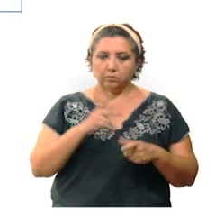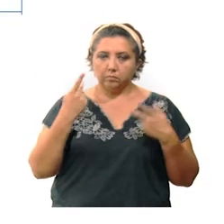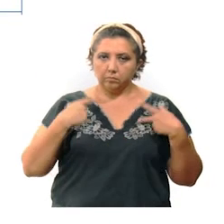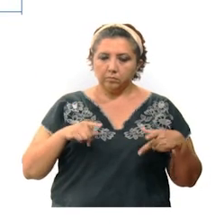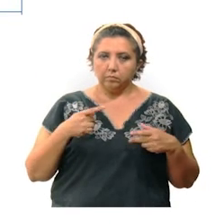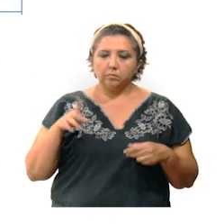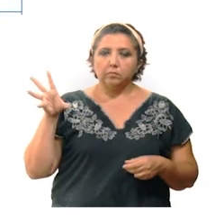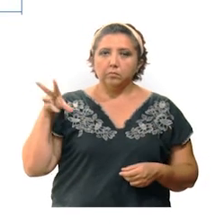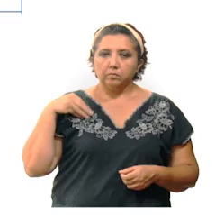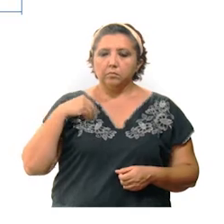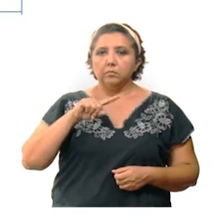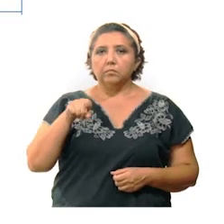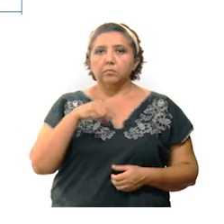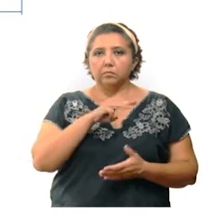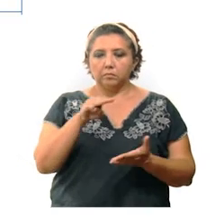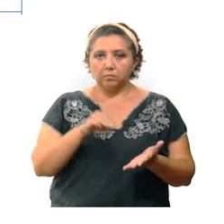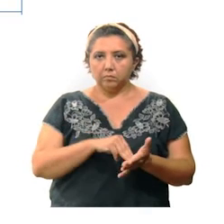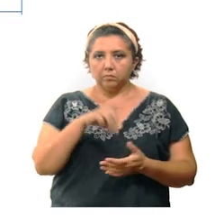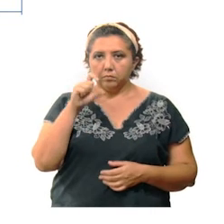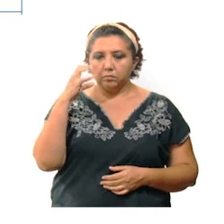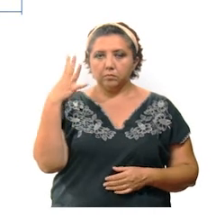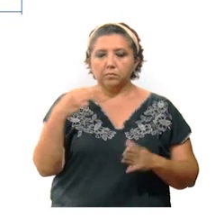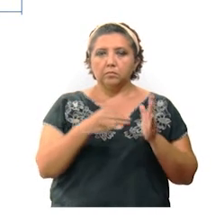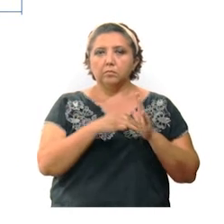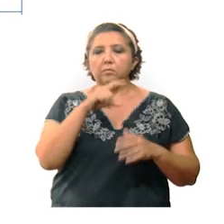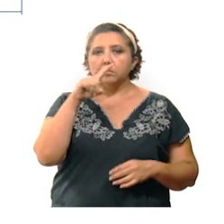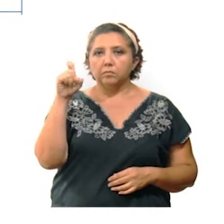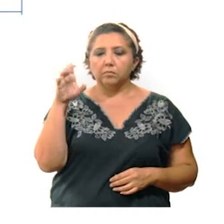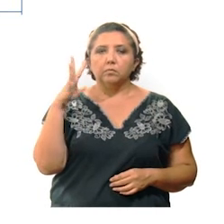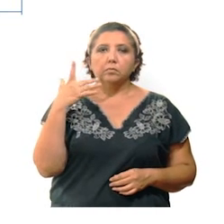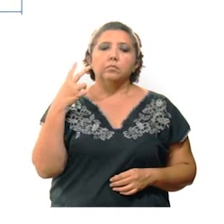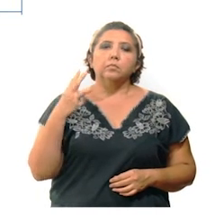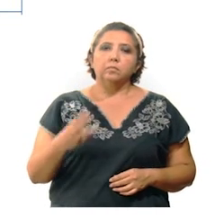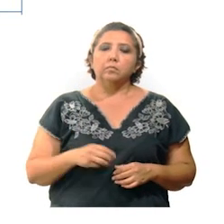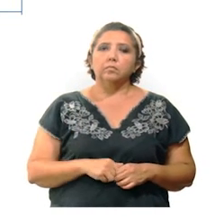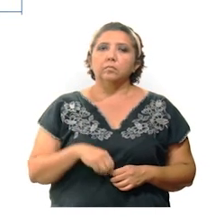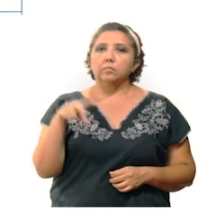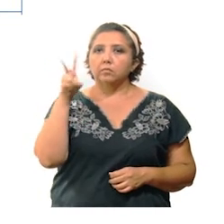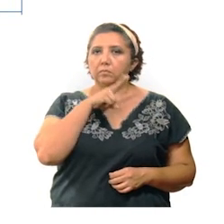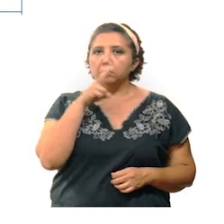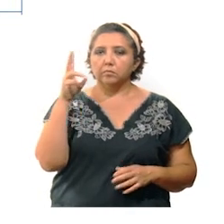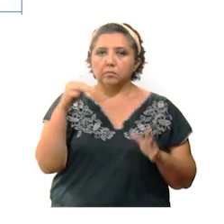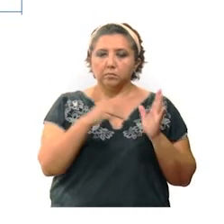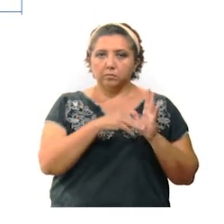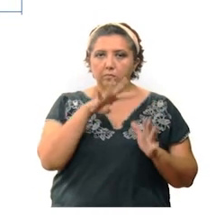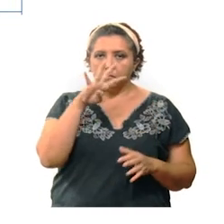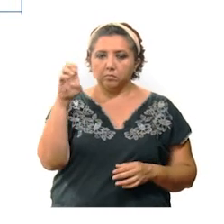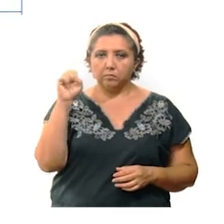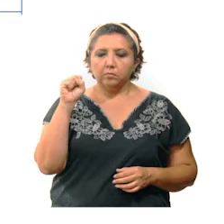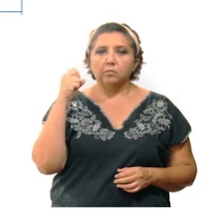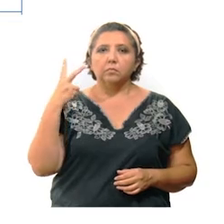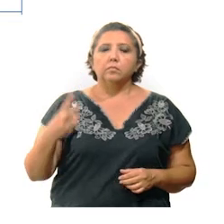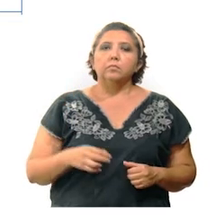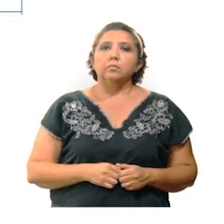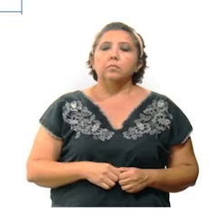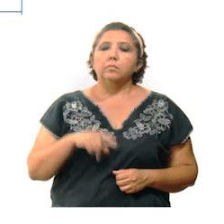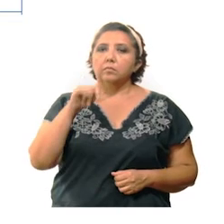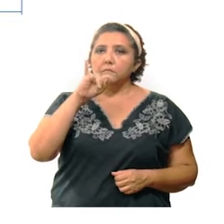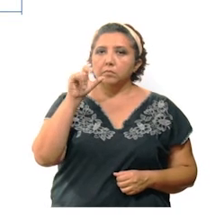número de personas contagiadas son Mérida con 24,153, Valladolid 2,462,